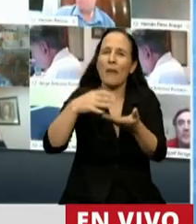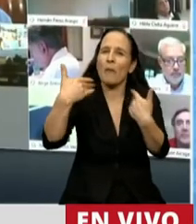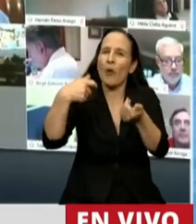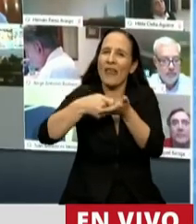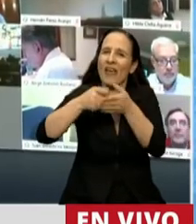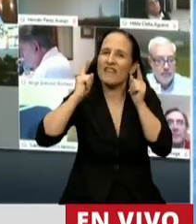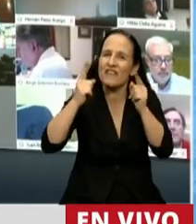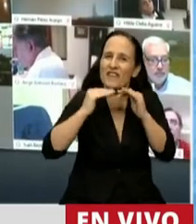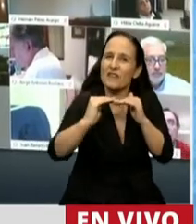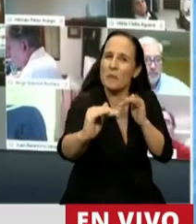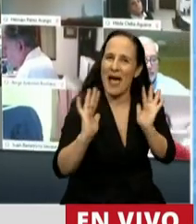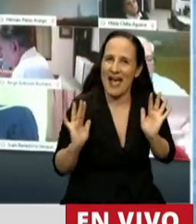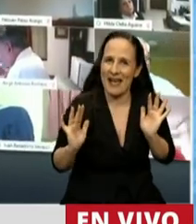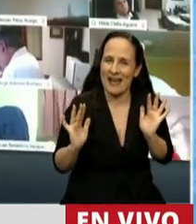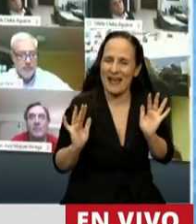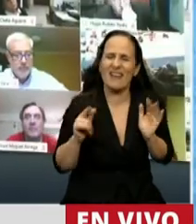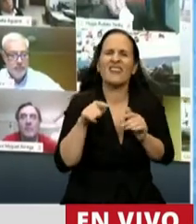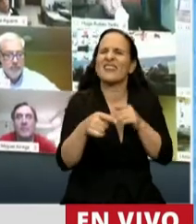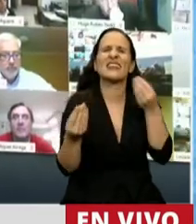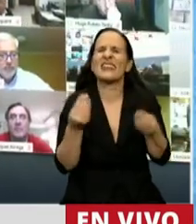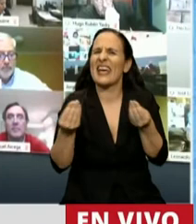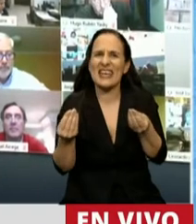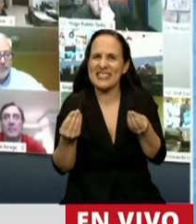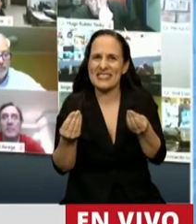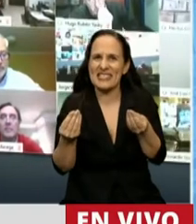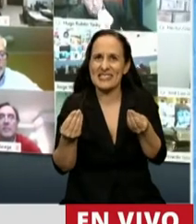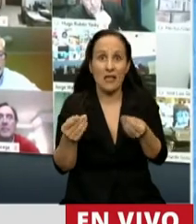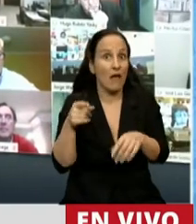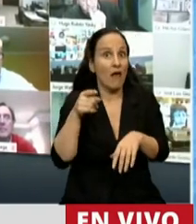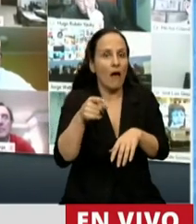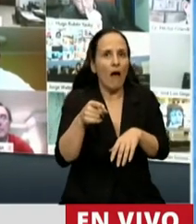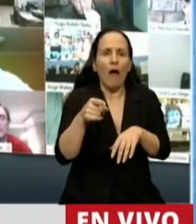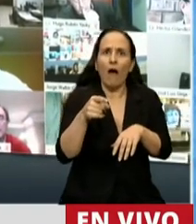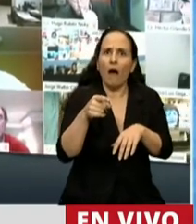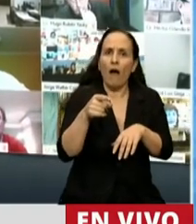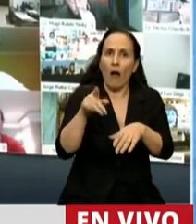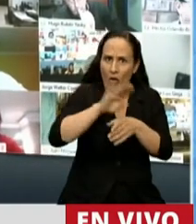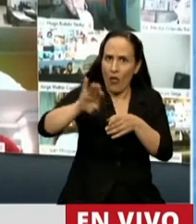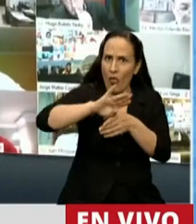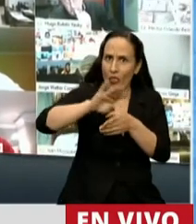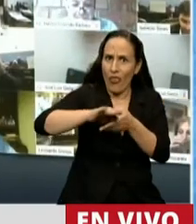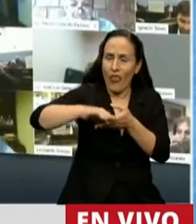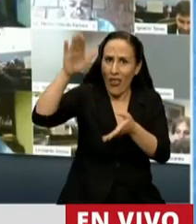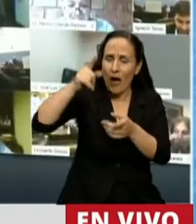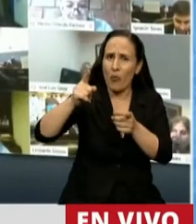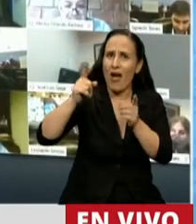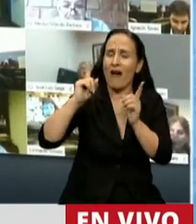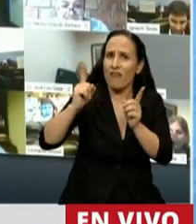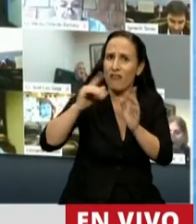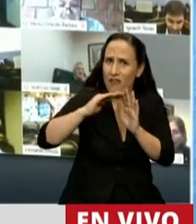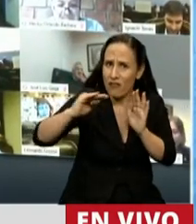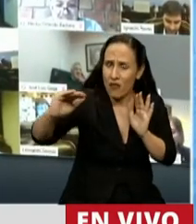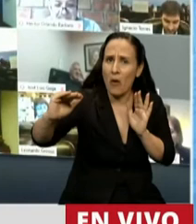lo cual significa que no solo debe ser estable el endeudamiento del Estado deudor